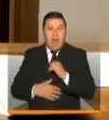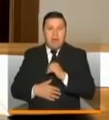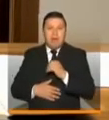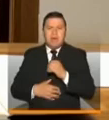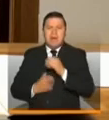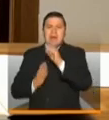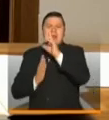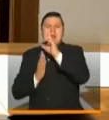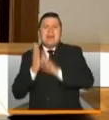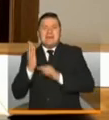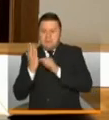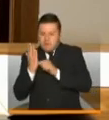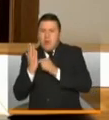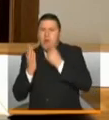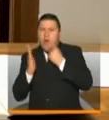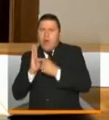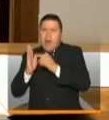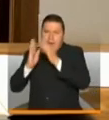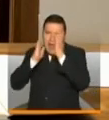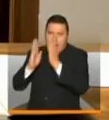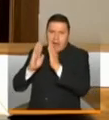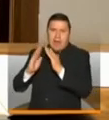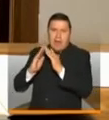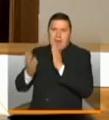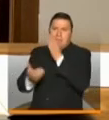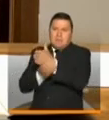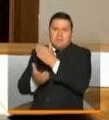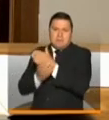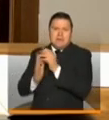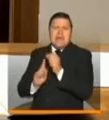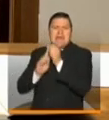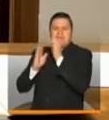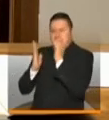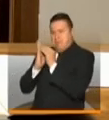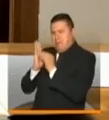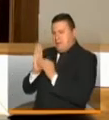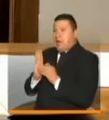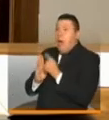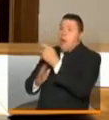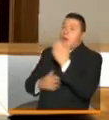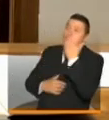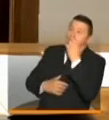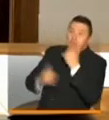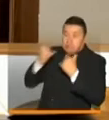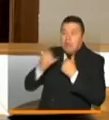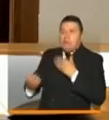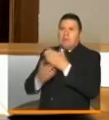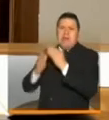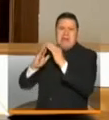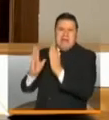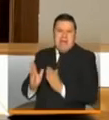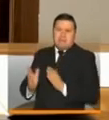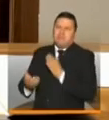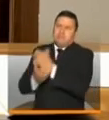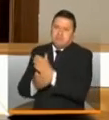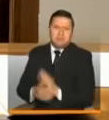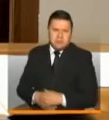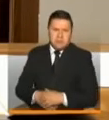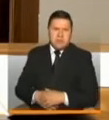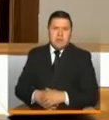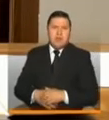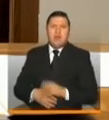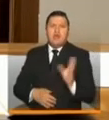el estado de avance del modelo de atención domiciliario, un modelo especial que se diseñó con varios aseguradores, con todos los